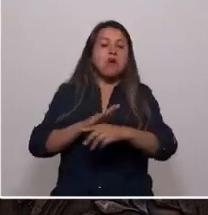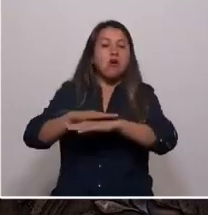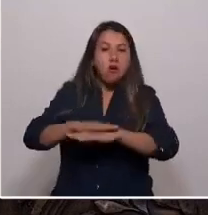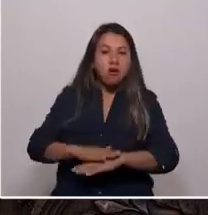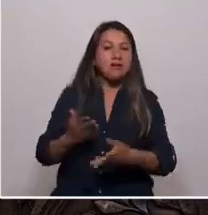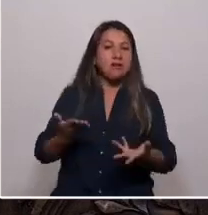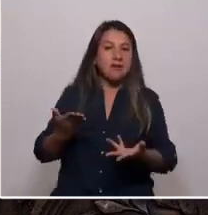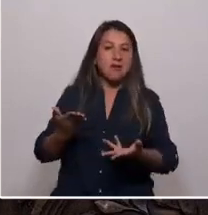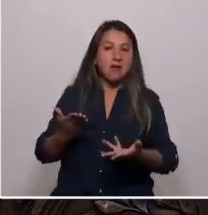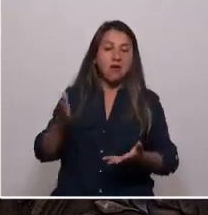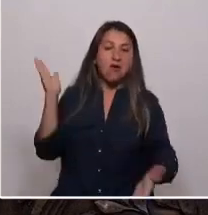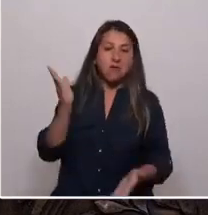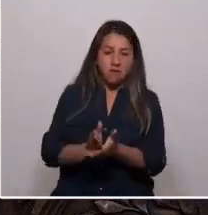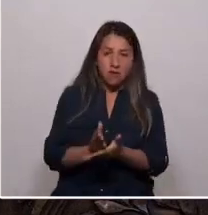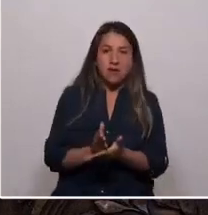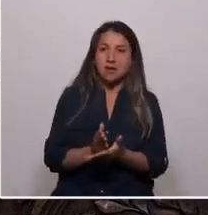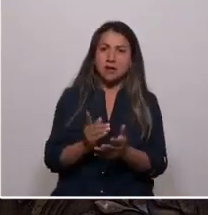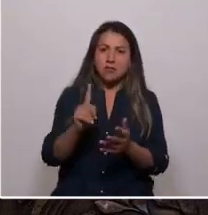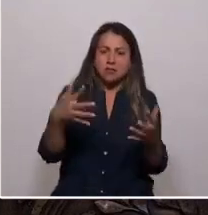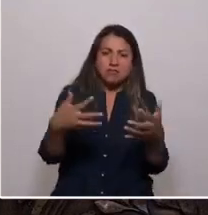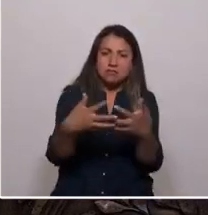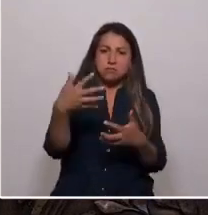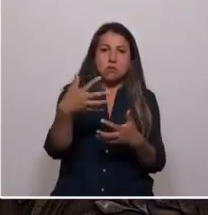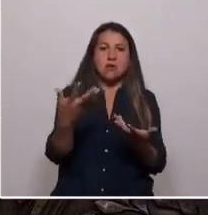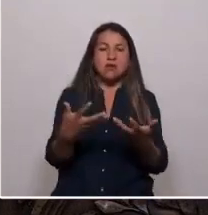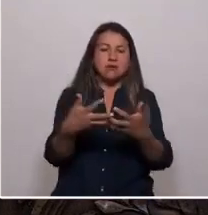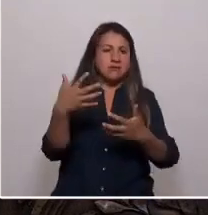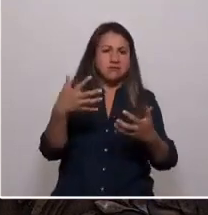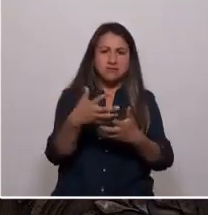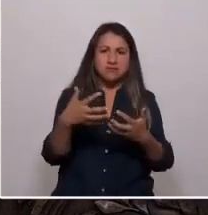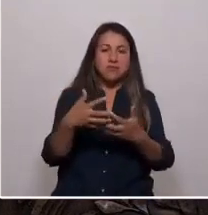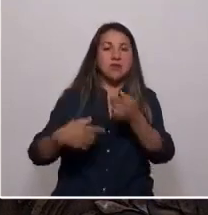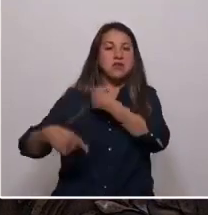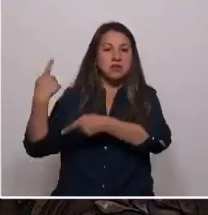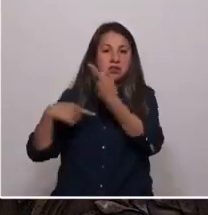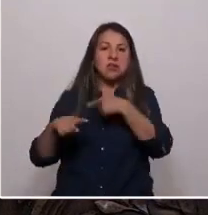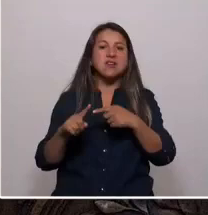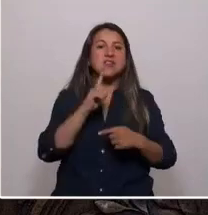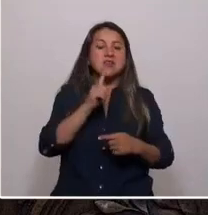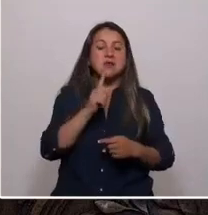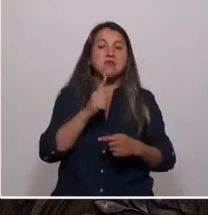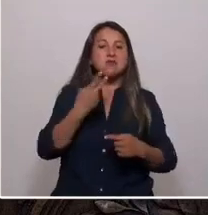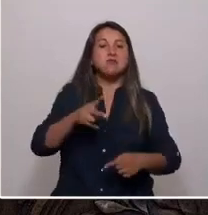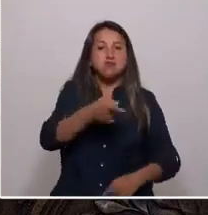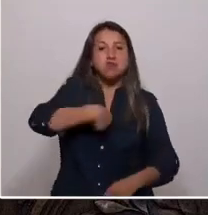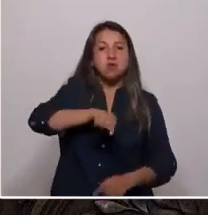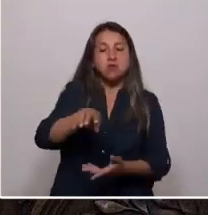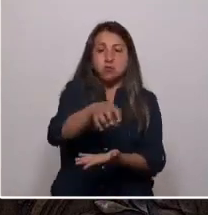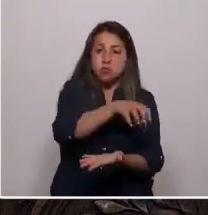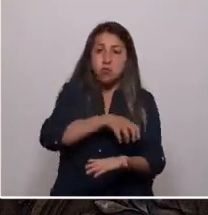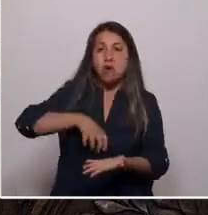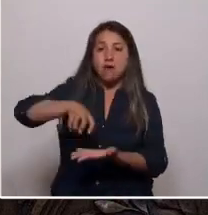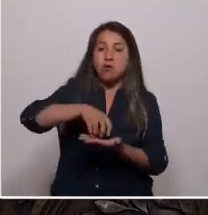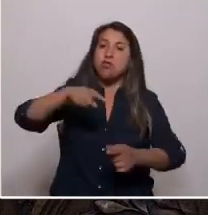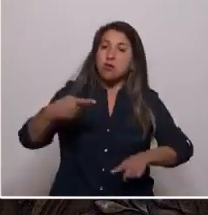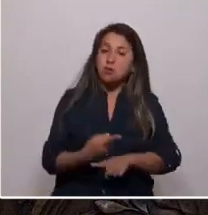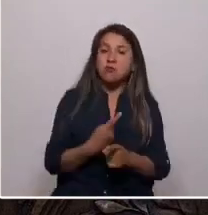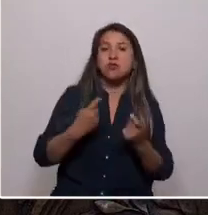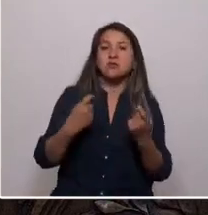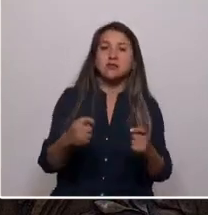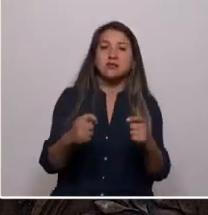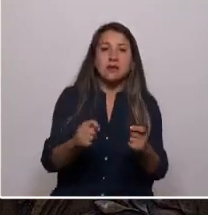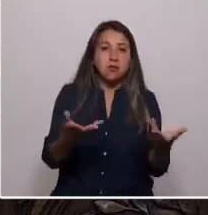última instancia incompatible con la historia y esencia de nuestros pueblos. Nuevamente también se intentó masacrar.